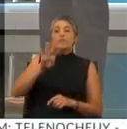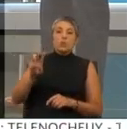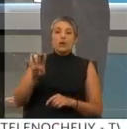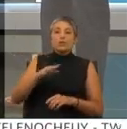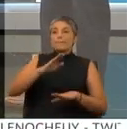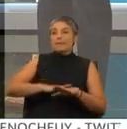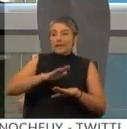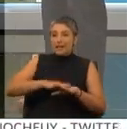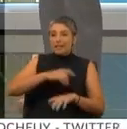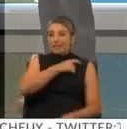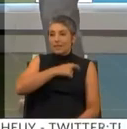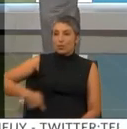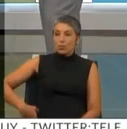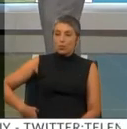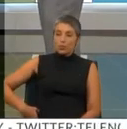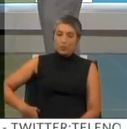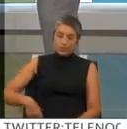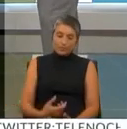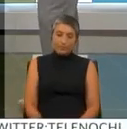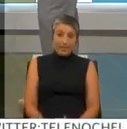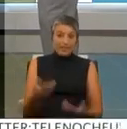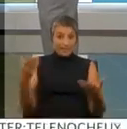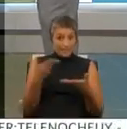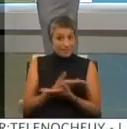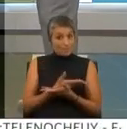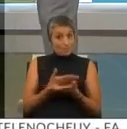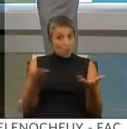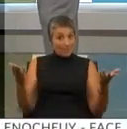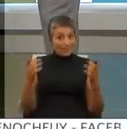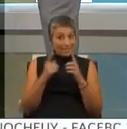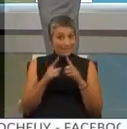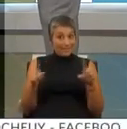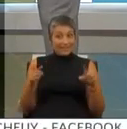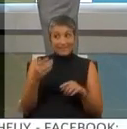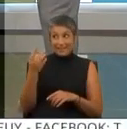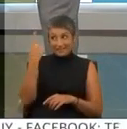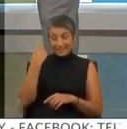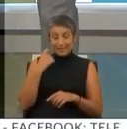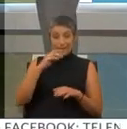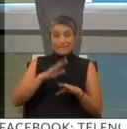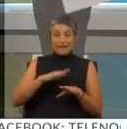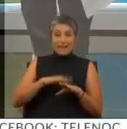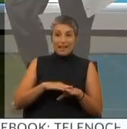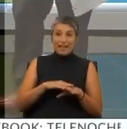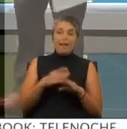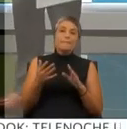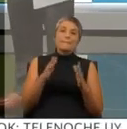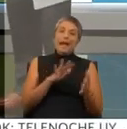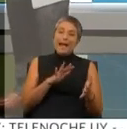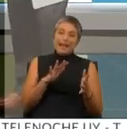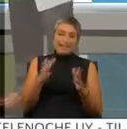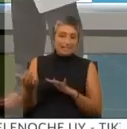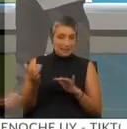penal que aparte es muy didáctico, porque nos muestra algo muy diferente con el penal que vimos ayer de Treza. ¿Es parecida a la jugada?